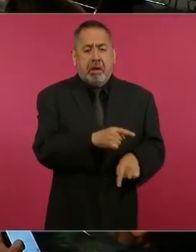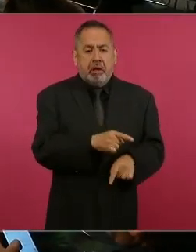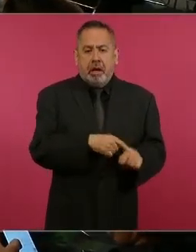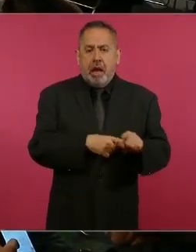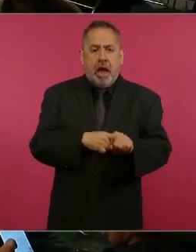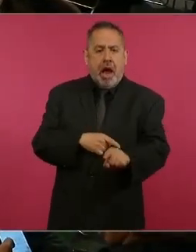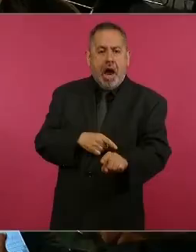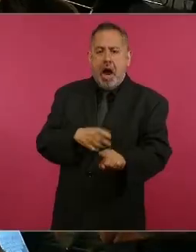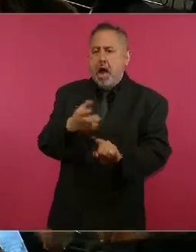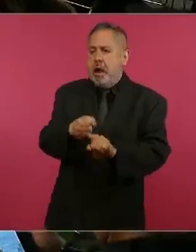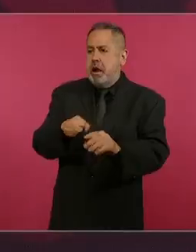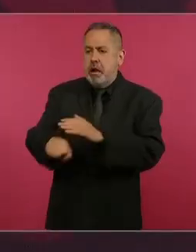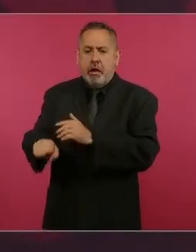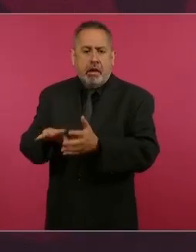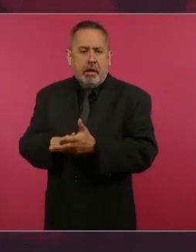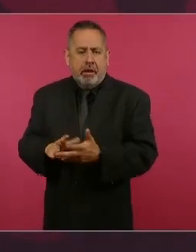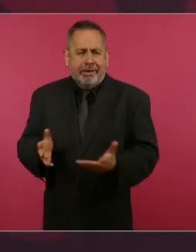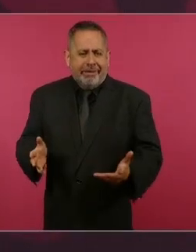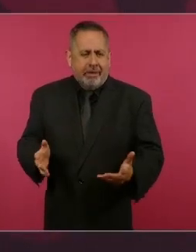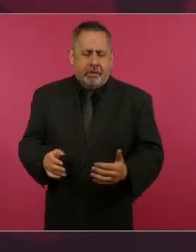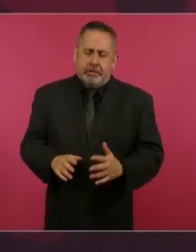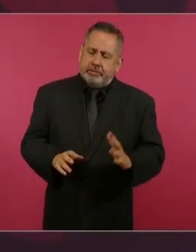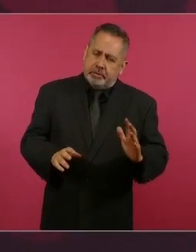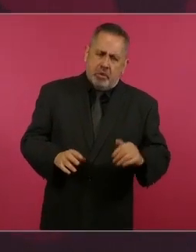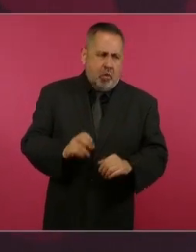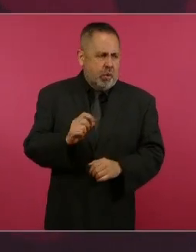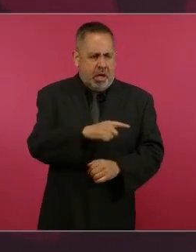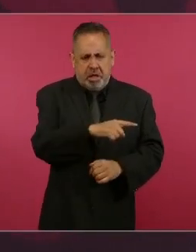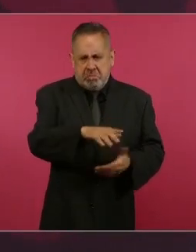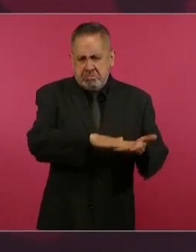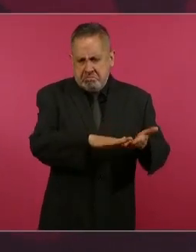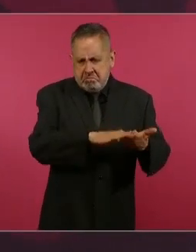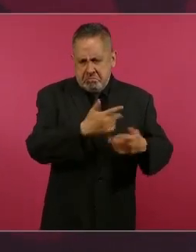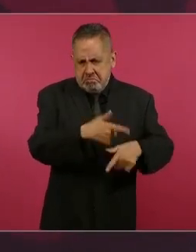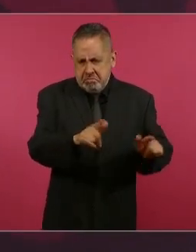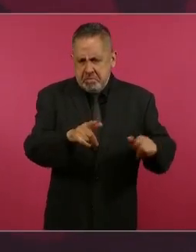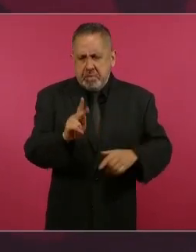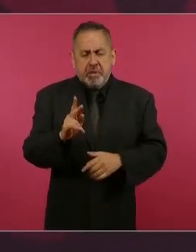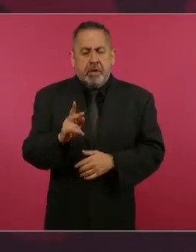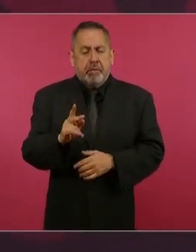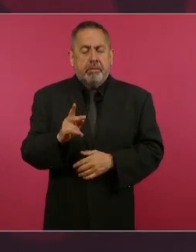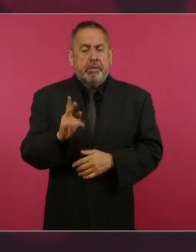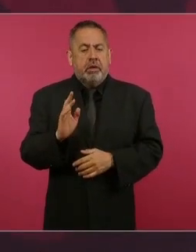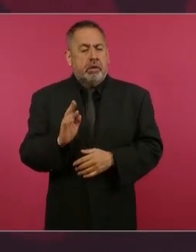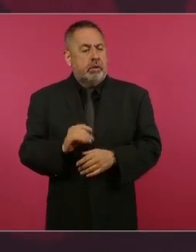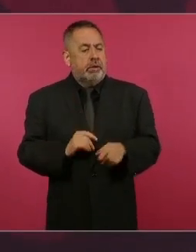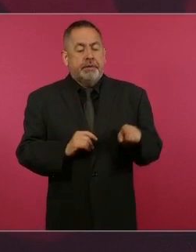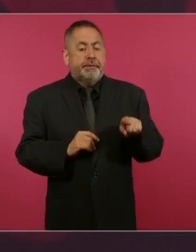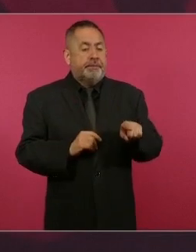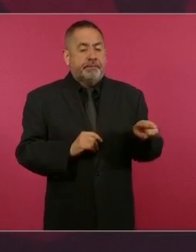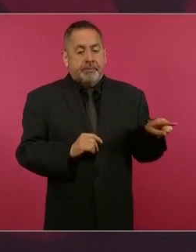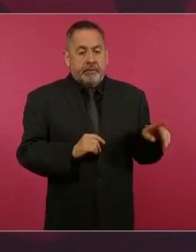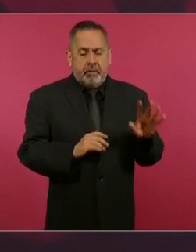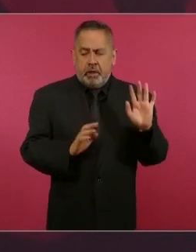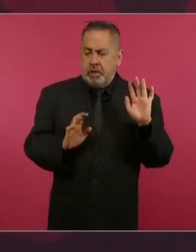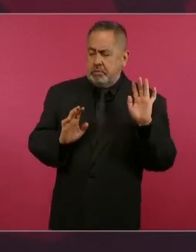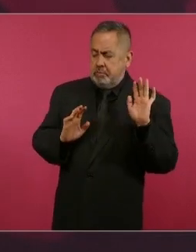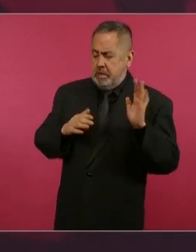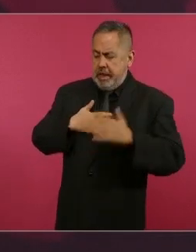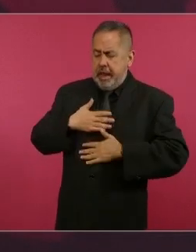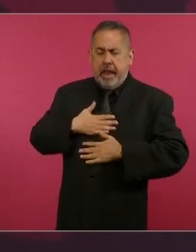Y qué bien, ¿no?, porque sostienen que ejercieron